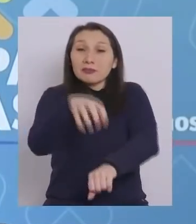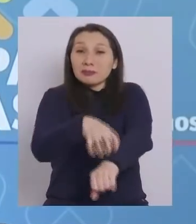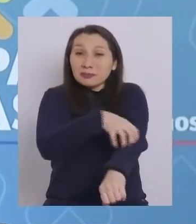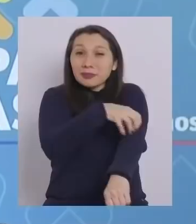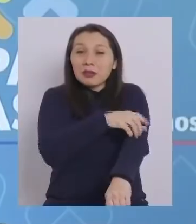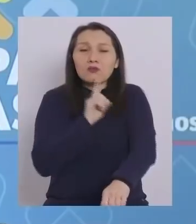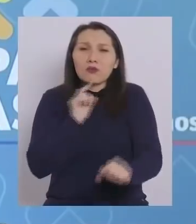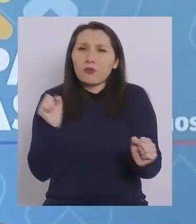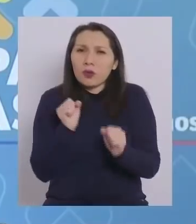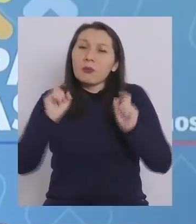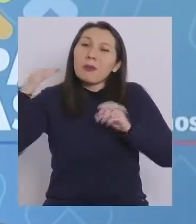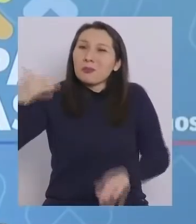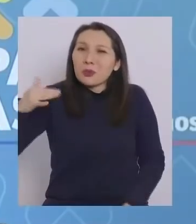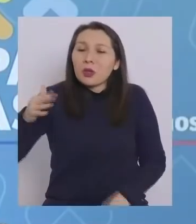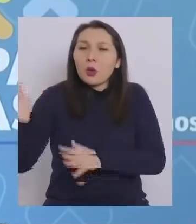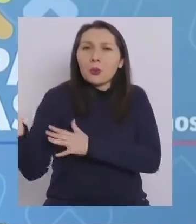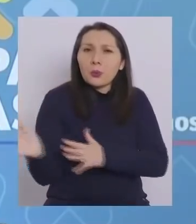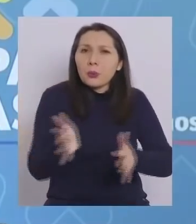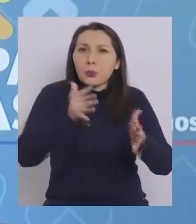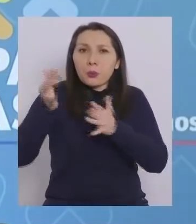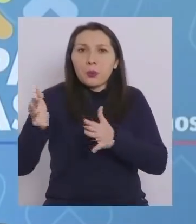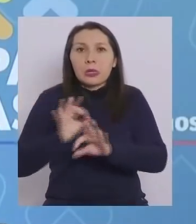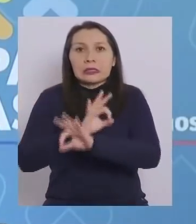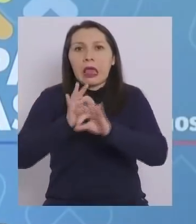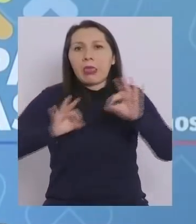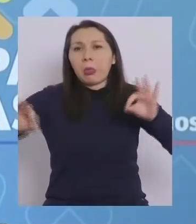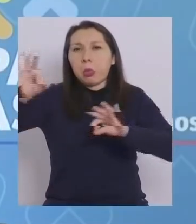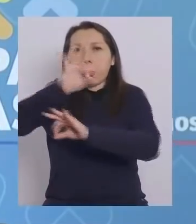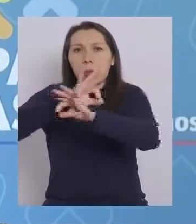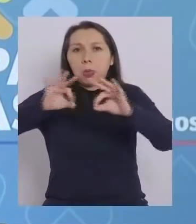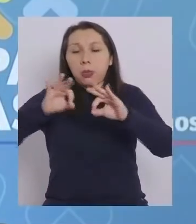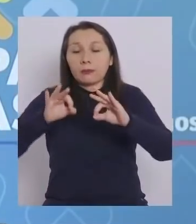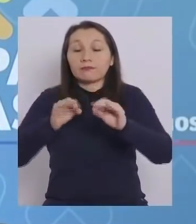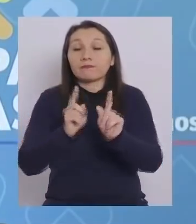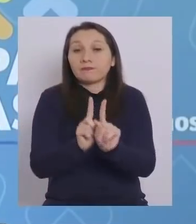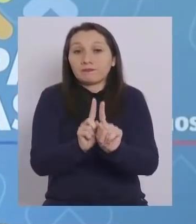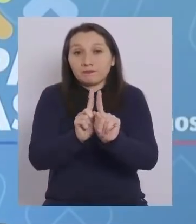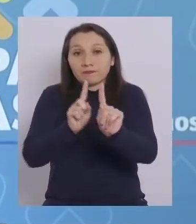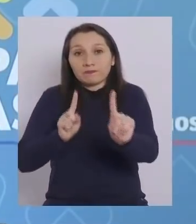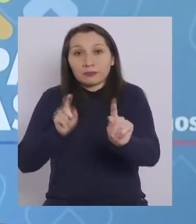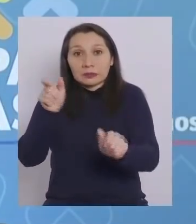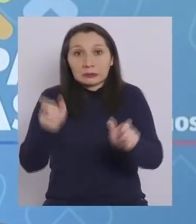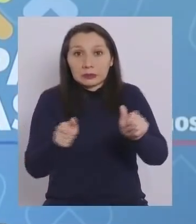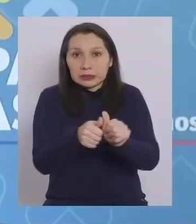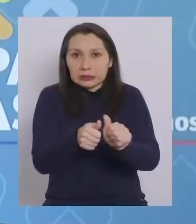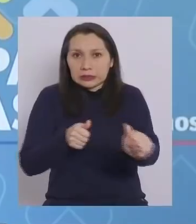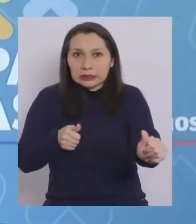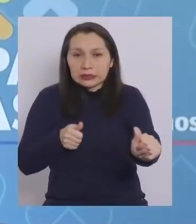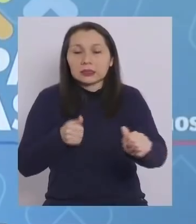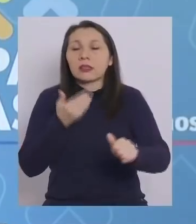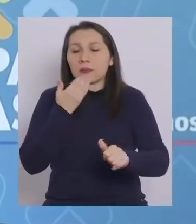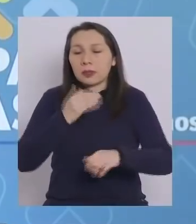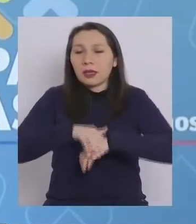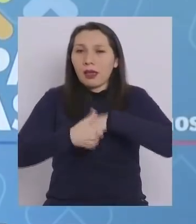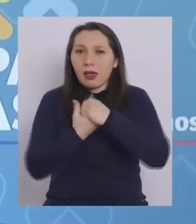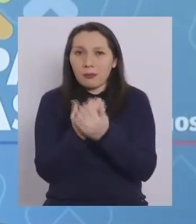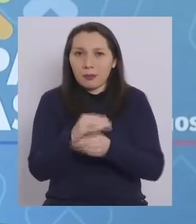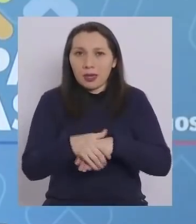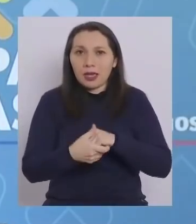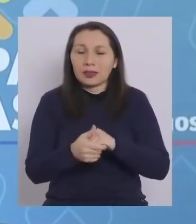importante ventilar para evitar la circulación viral. El distanciamiento físico y el lavado de manos.